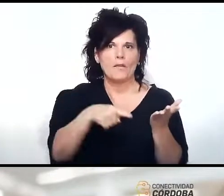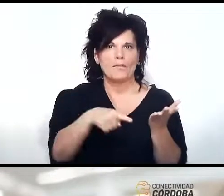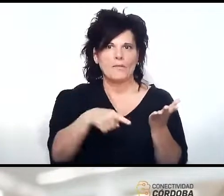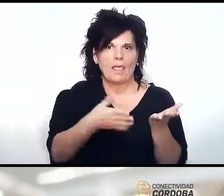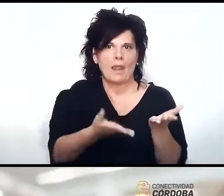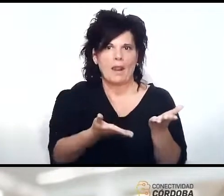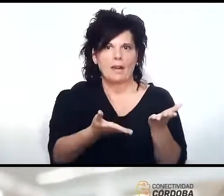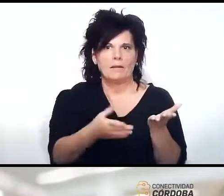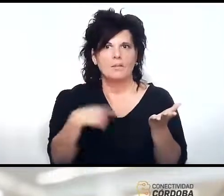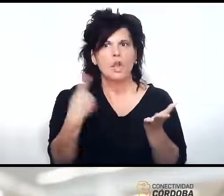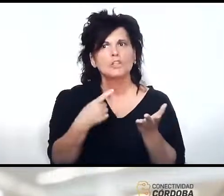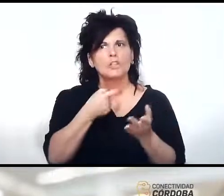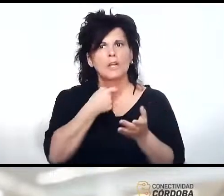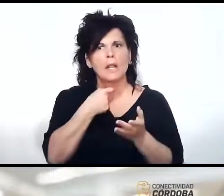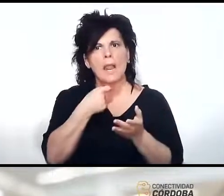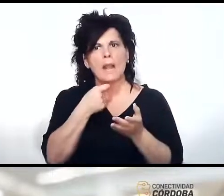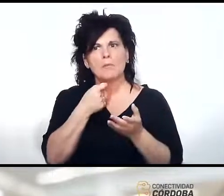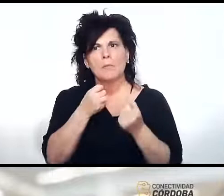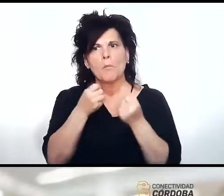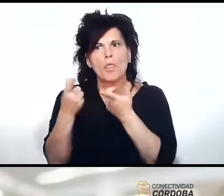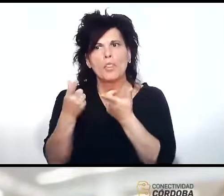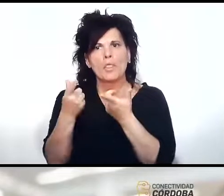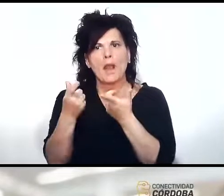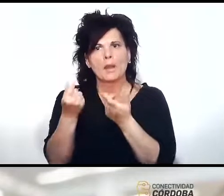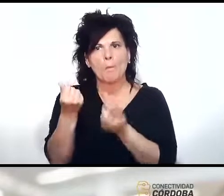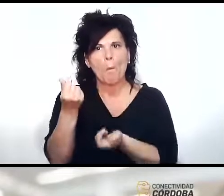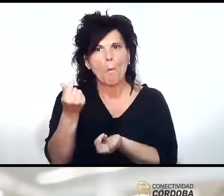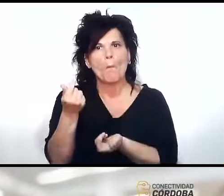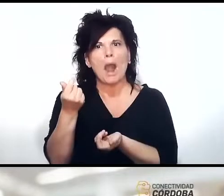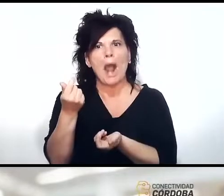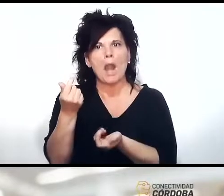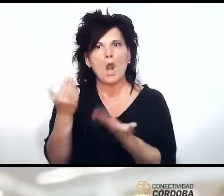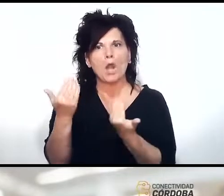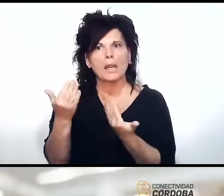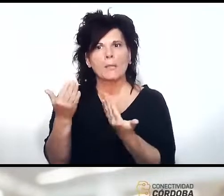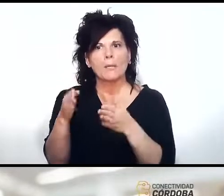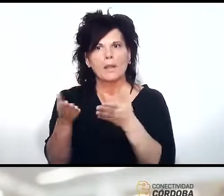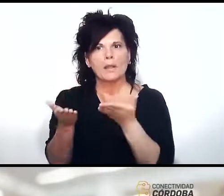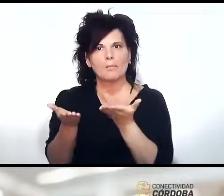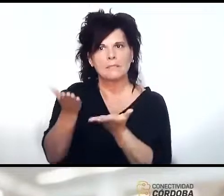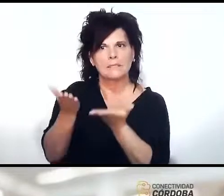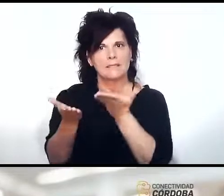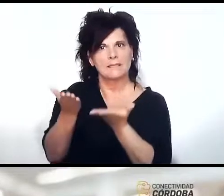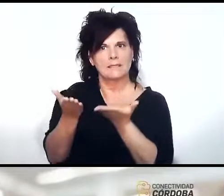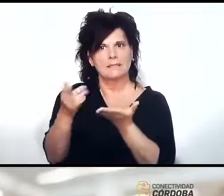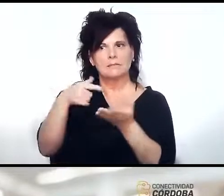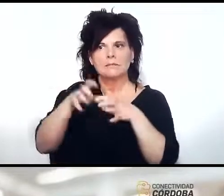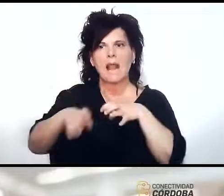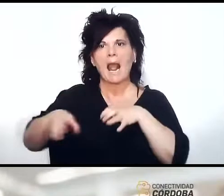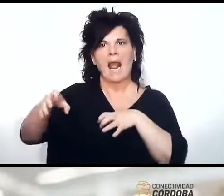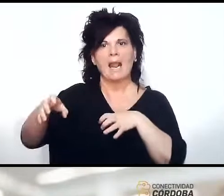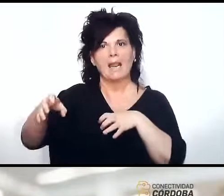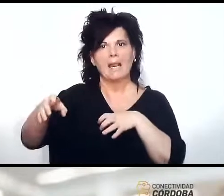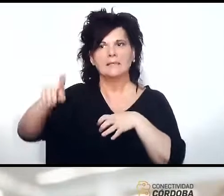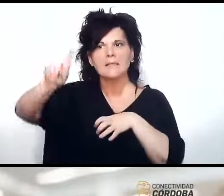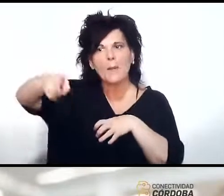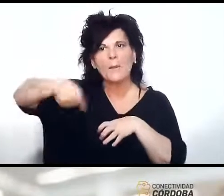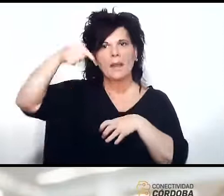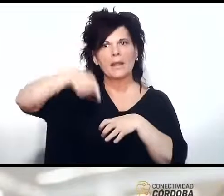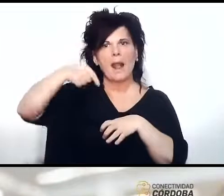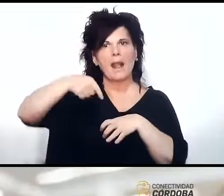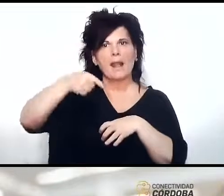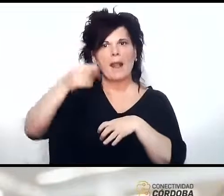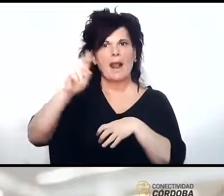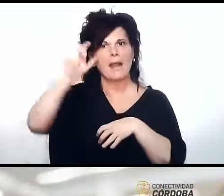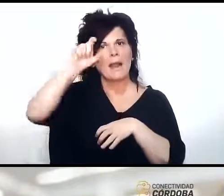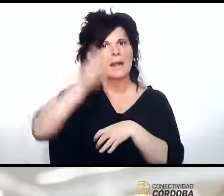tener una oferta competitiva para que las provincias y en este caso la agencia le convenga venir a la REFEFO para